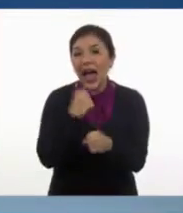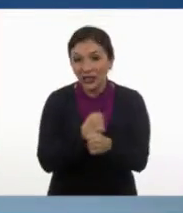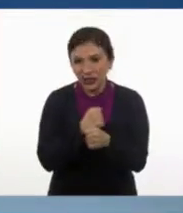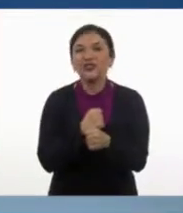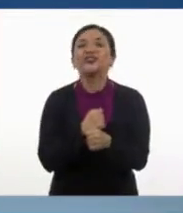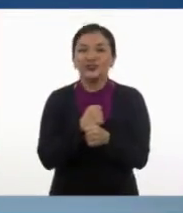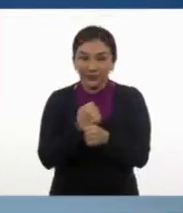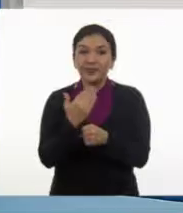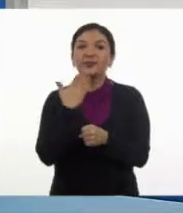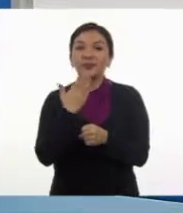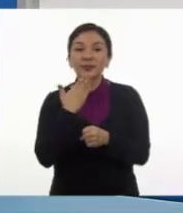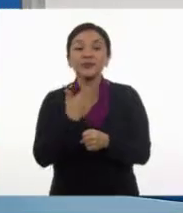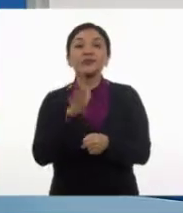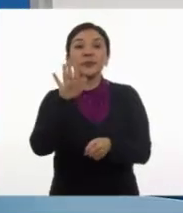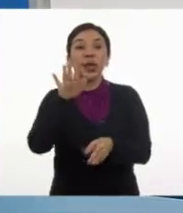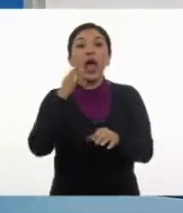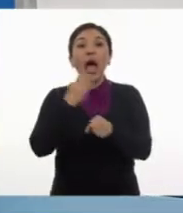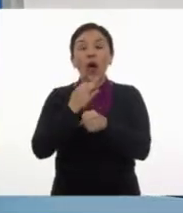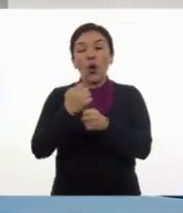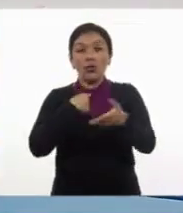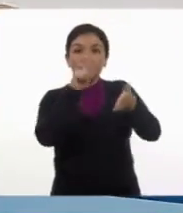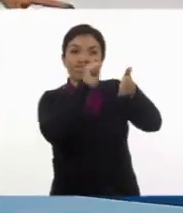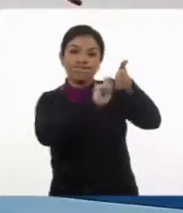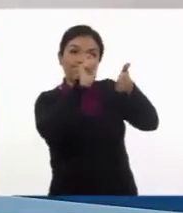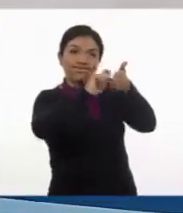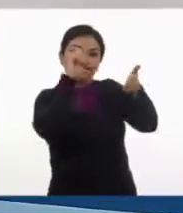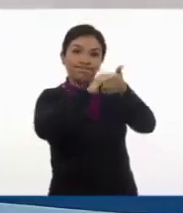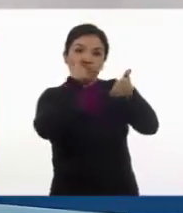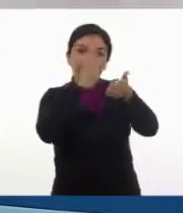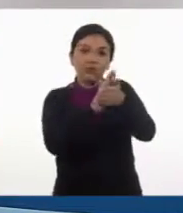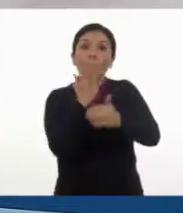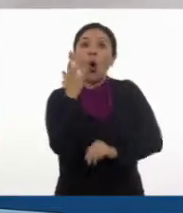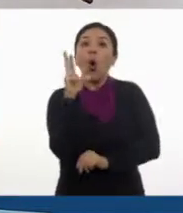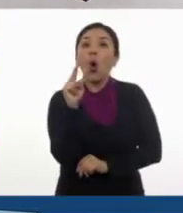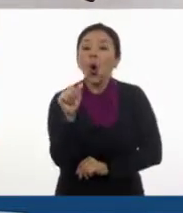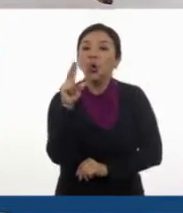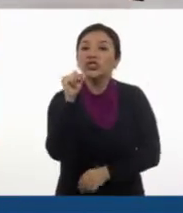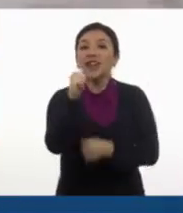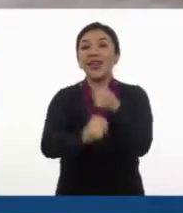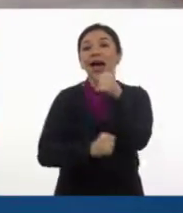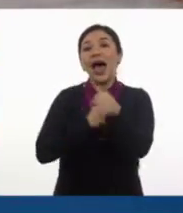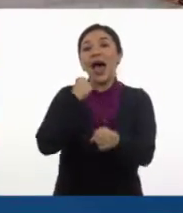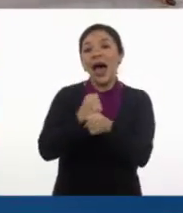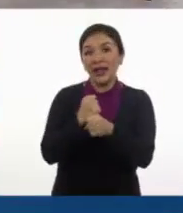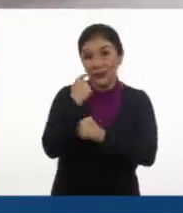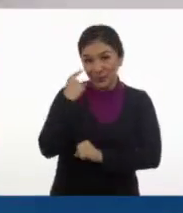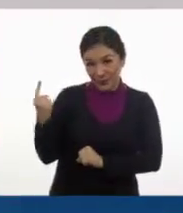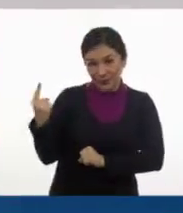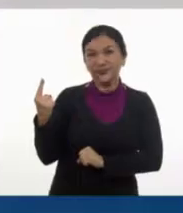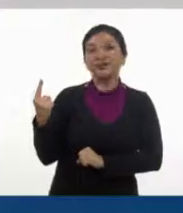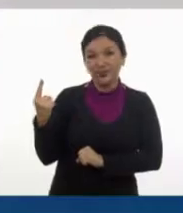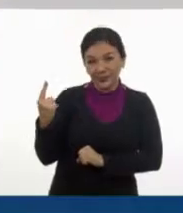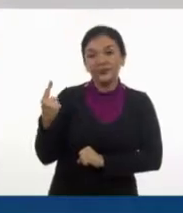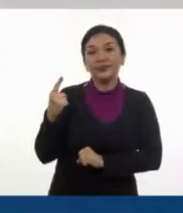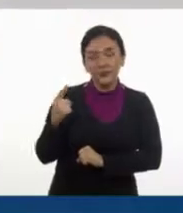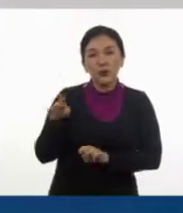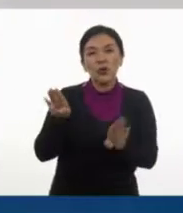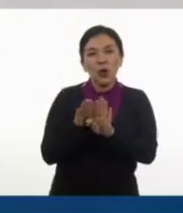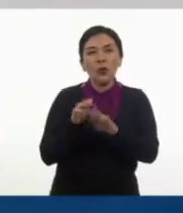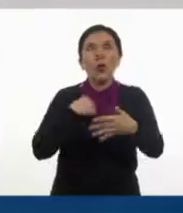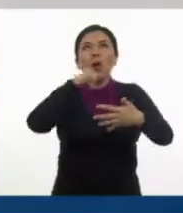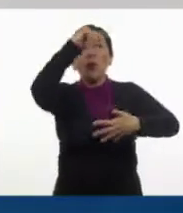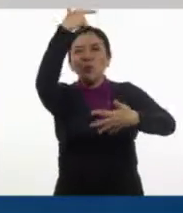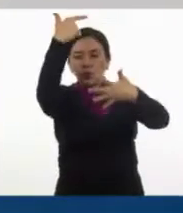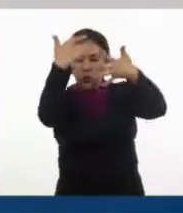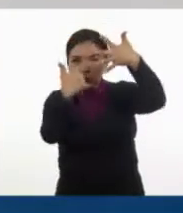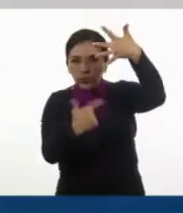Bien, entonces vamos a anotar ochenta años. Mira, yo aquí sí lo puse y para comprobar, por eso